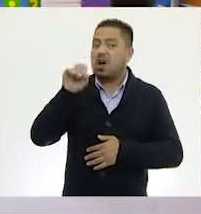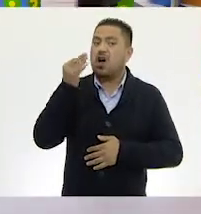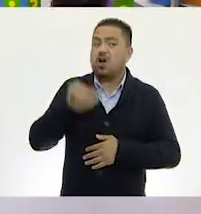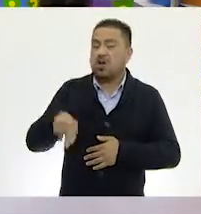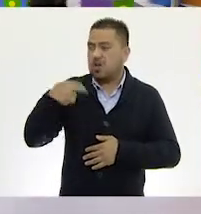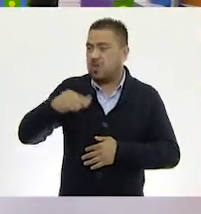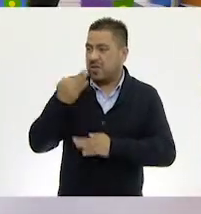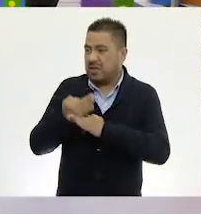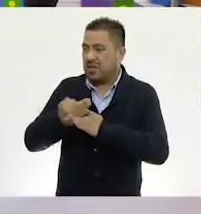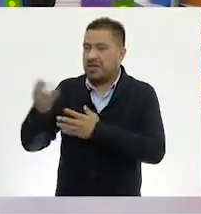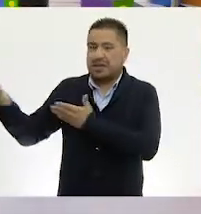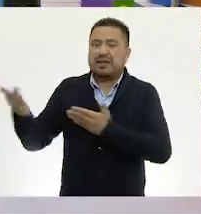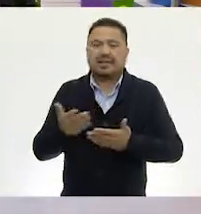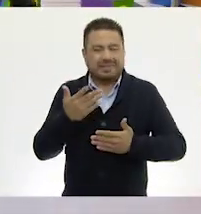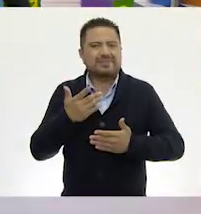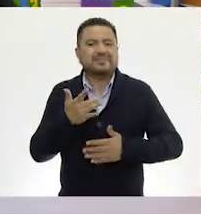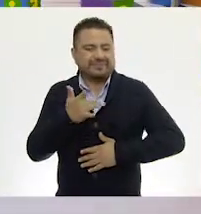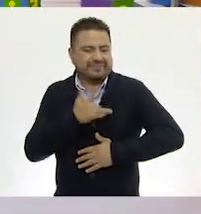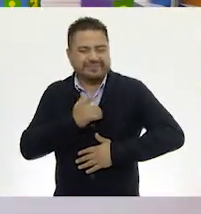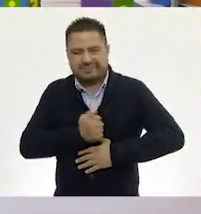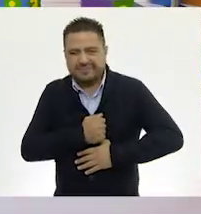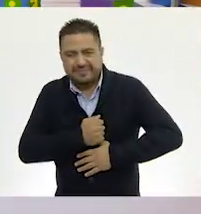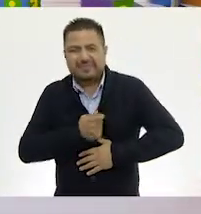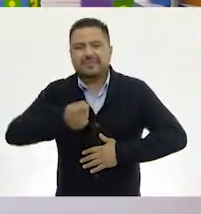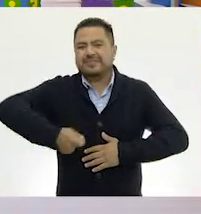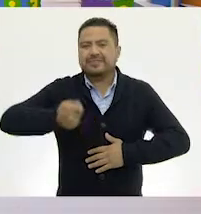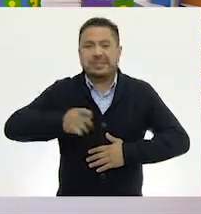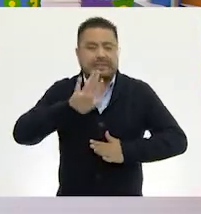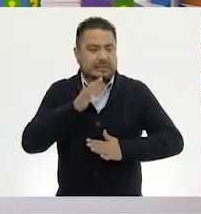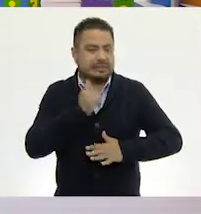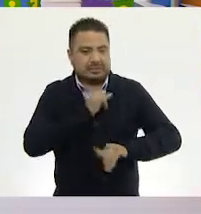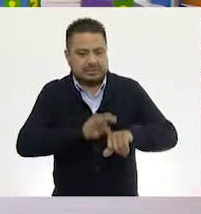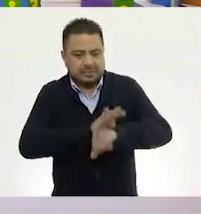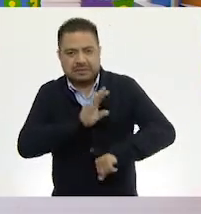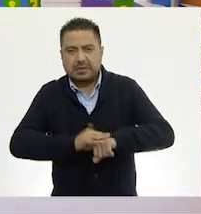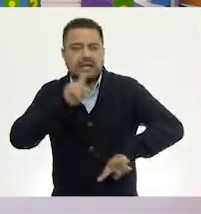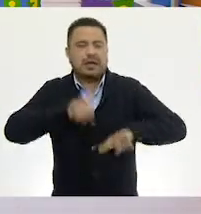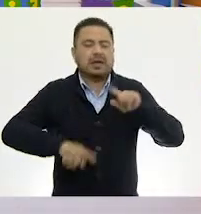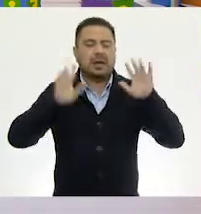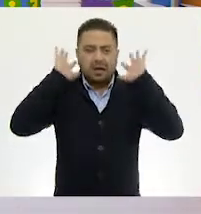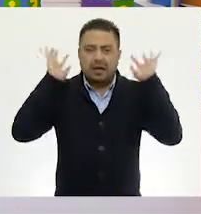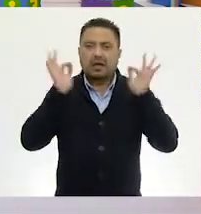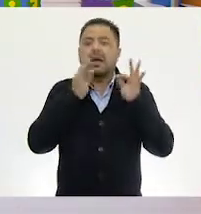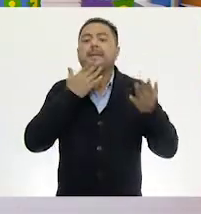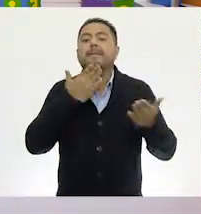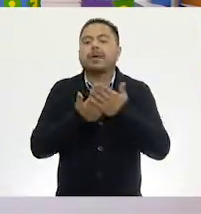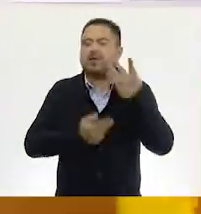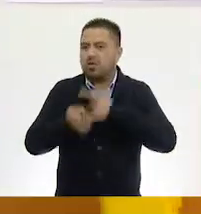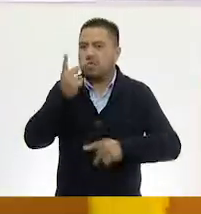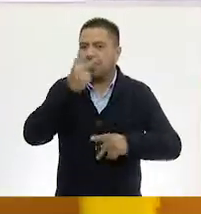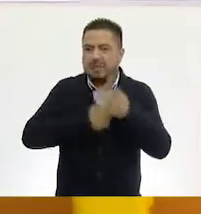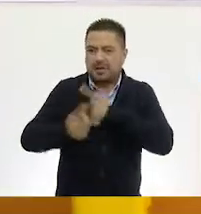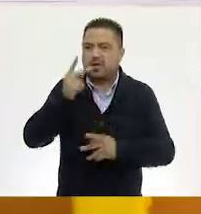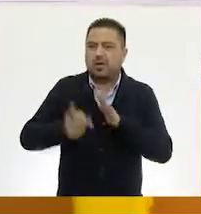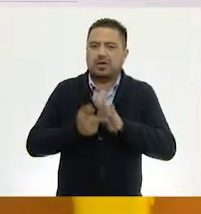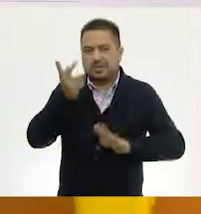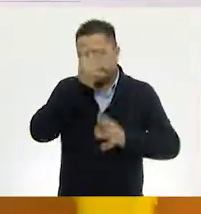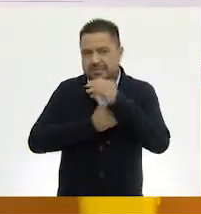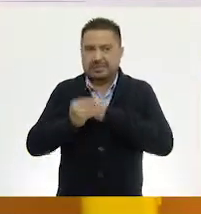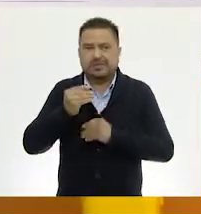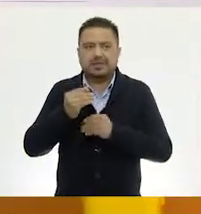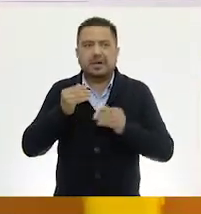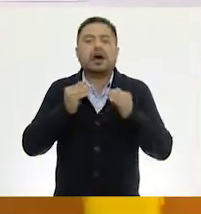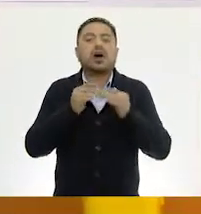Lalo, te saludo de corazón. Déjame, retiro mi cubrebocas. Por favor, bienvenida nuevamente a Aprenden Casa. ¿Cómo estás? Muchísimas gracias. Muy, muy bien.